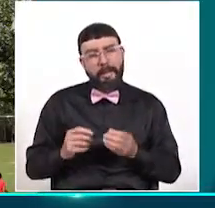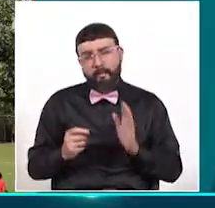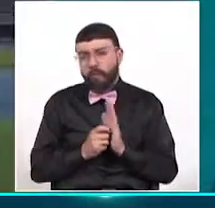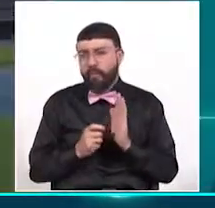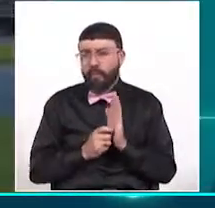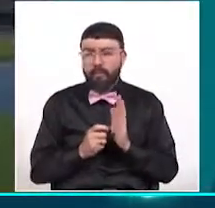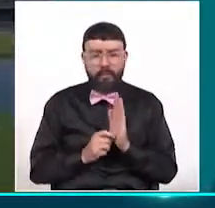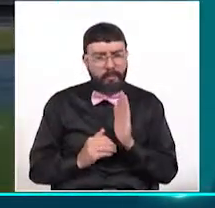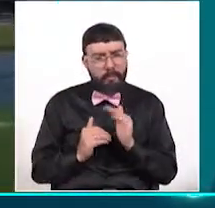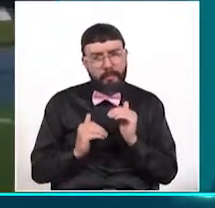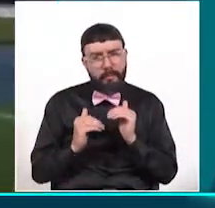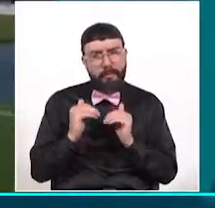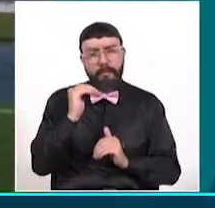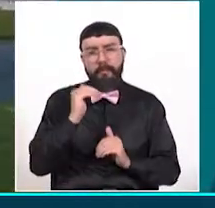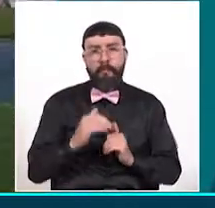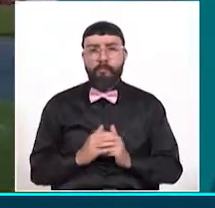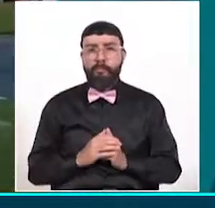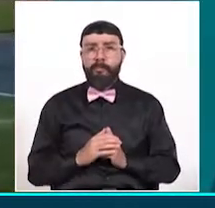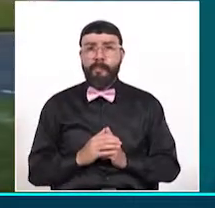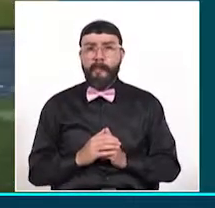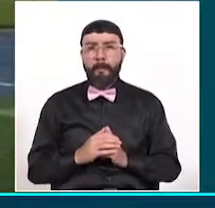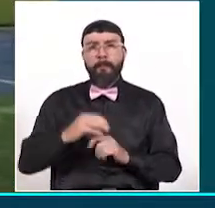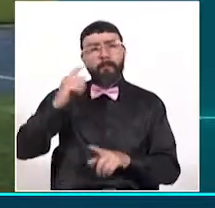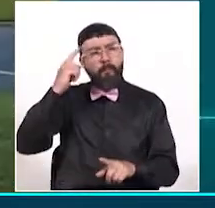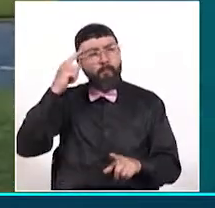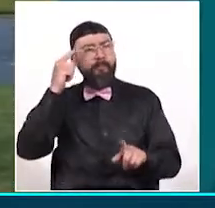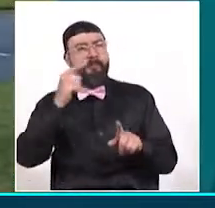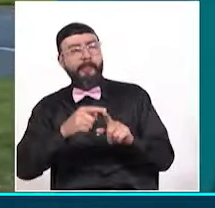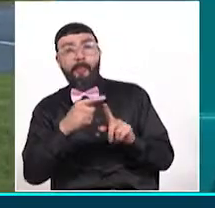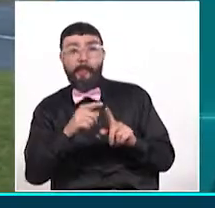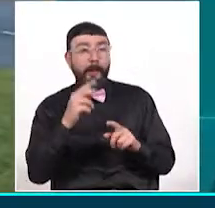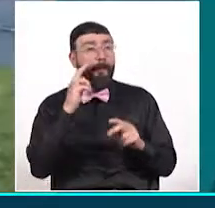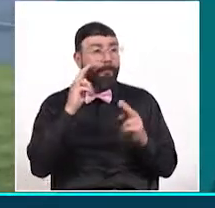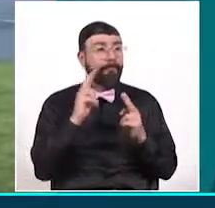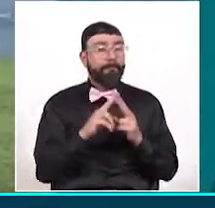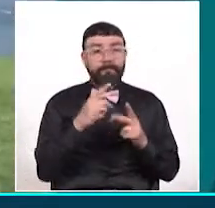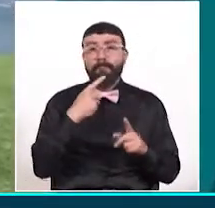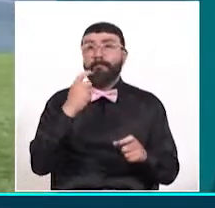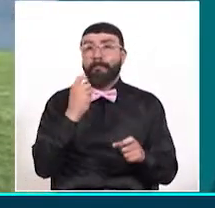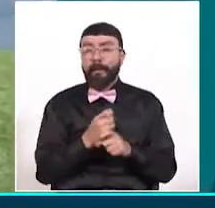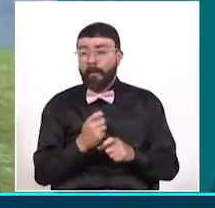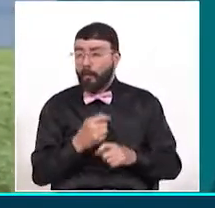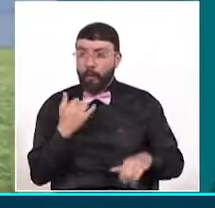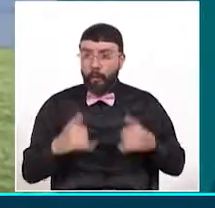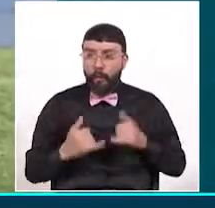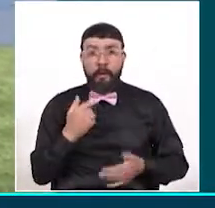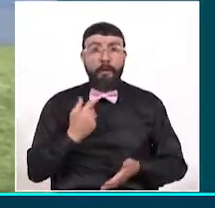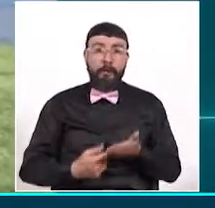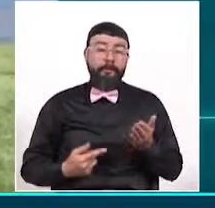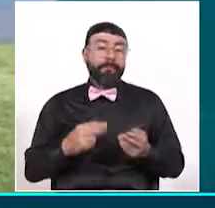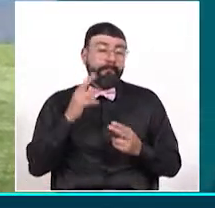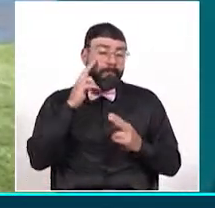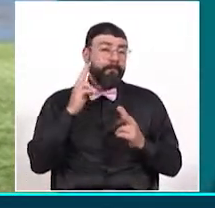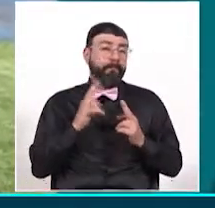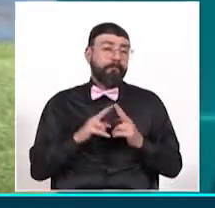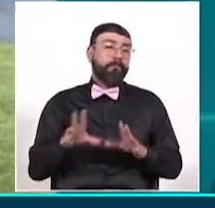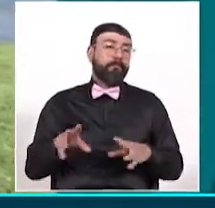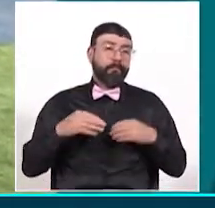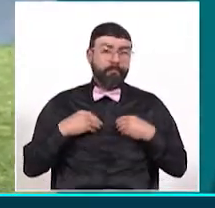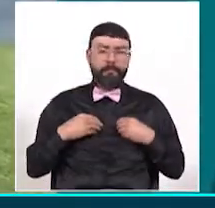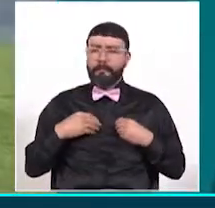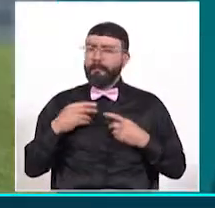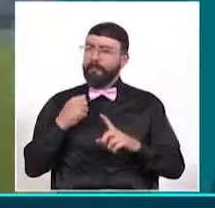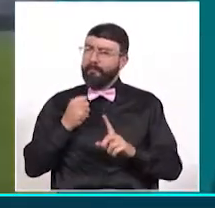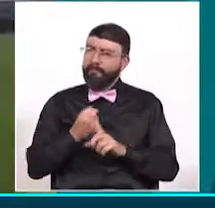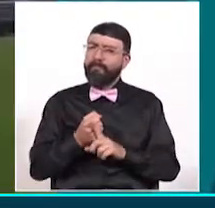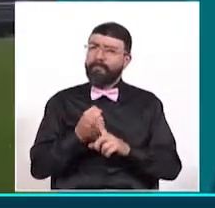la tabla. Apuntamos alto, pero no desconocemos la realidad y lo que nos estamos jugando. Más que presionarnos